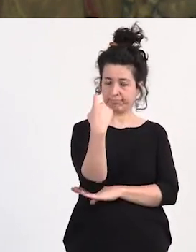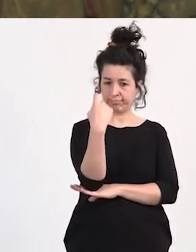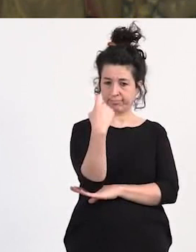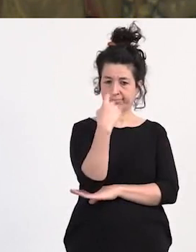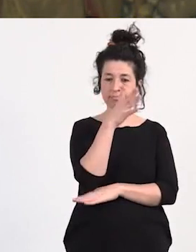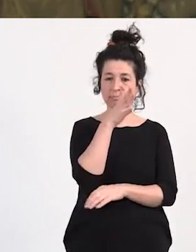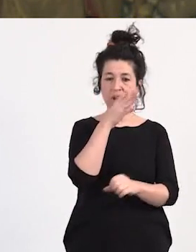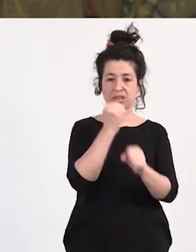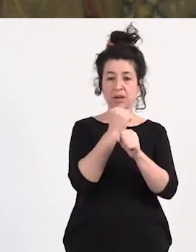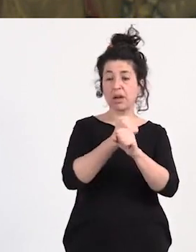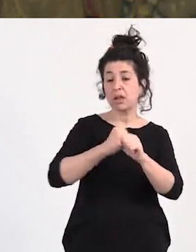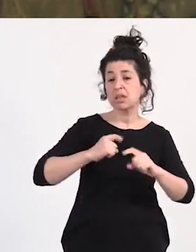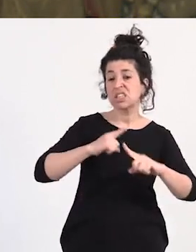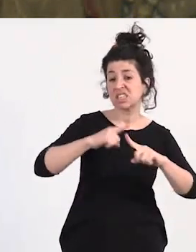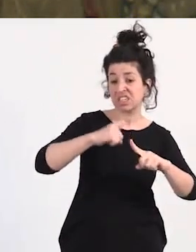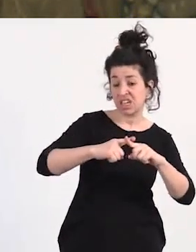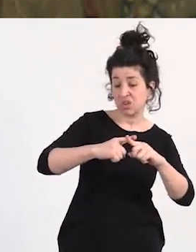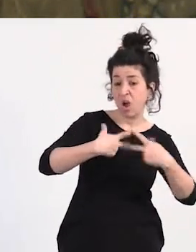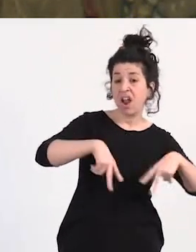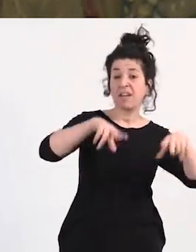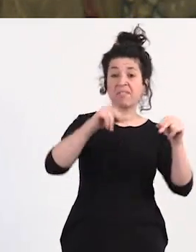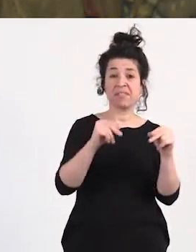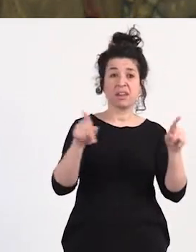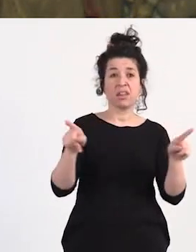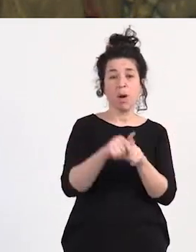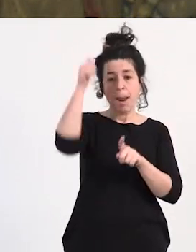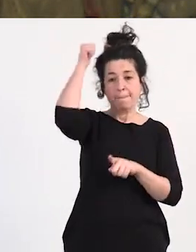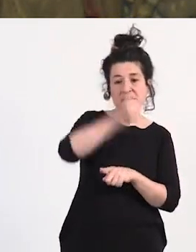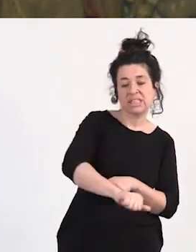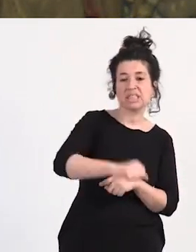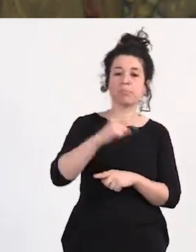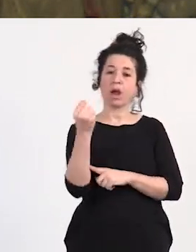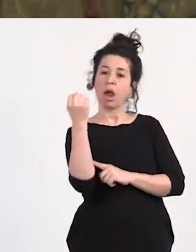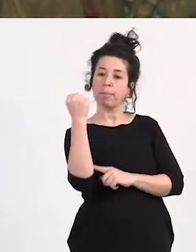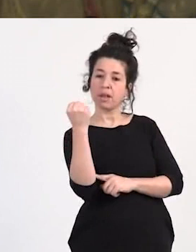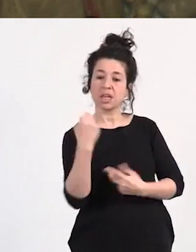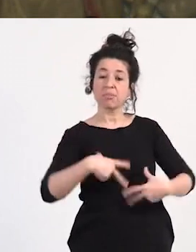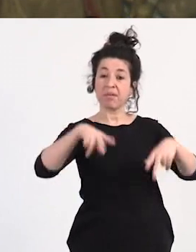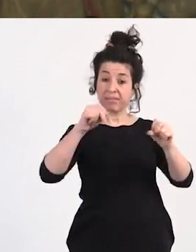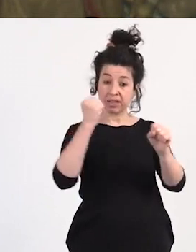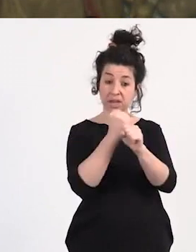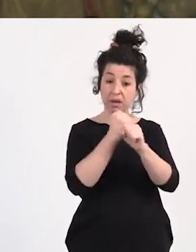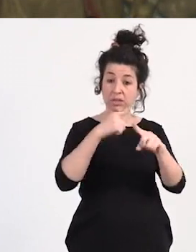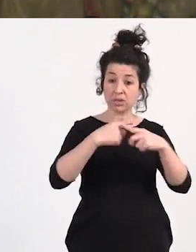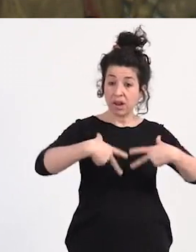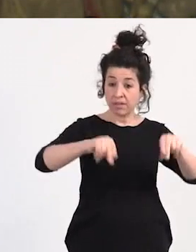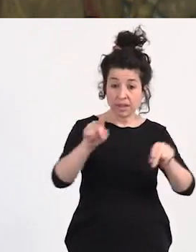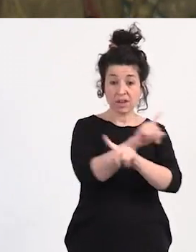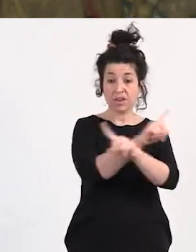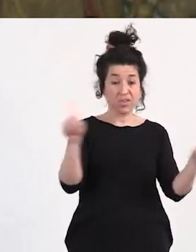no se va a acabar ni aunque el machismo se acabe ni aunque el capitalismo se acabe porque el trabajo sexual va a existir porque